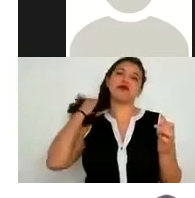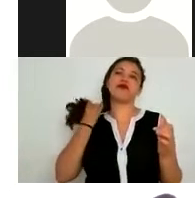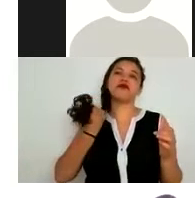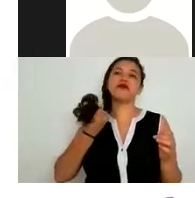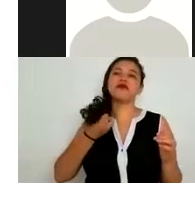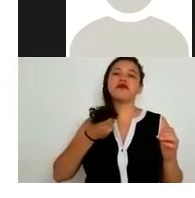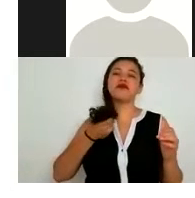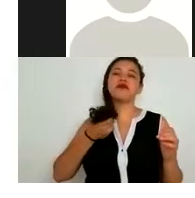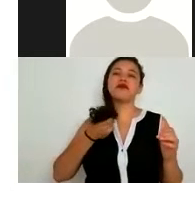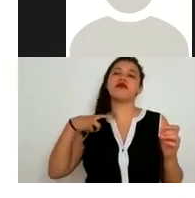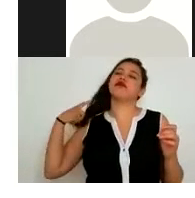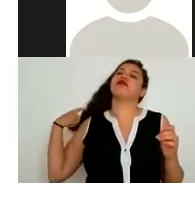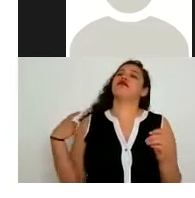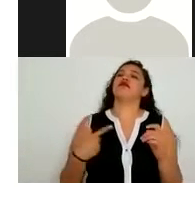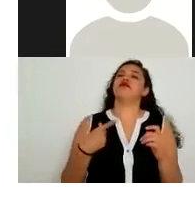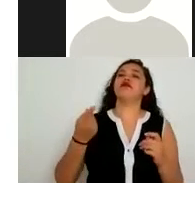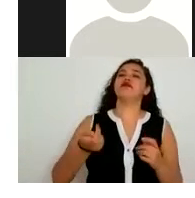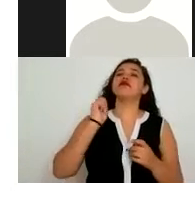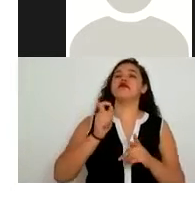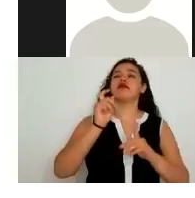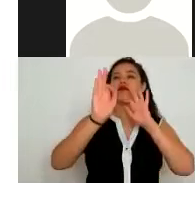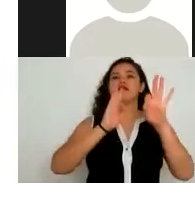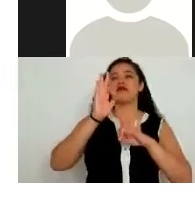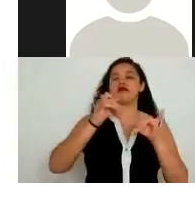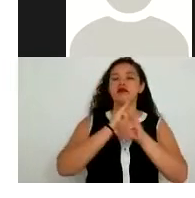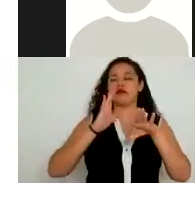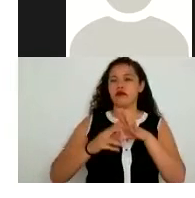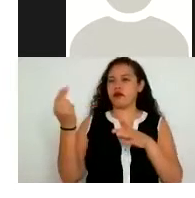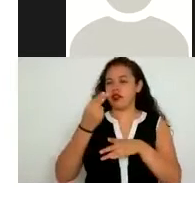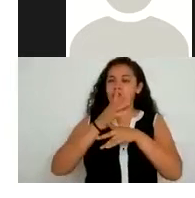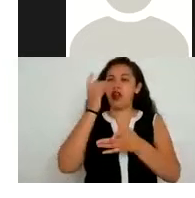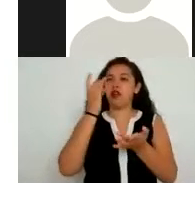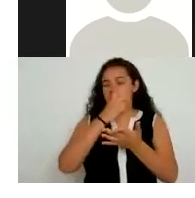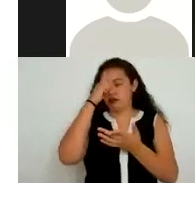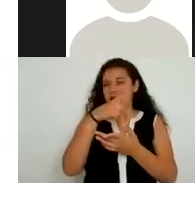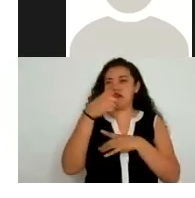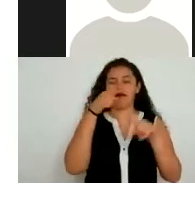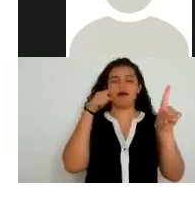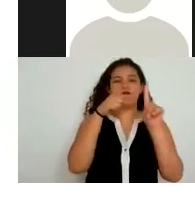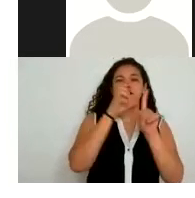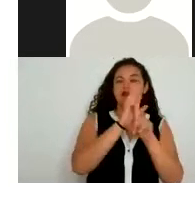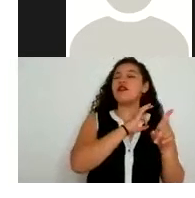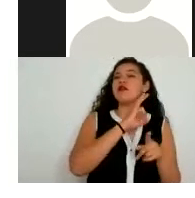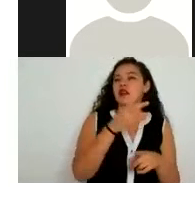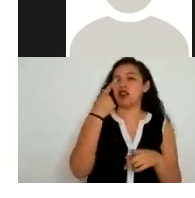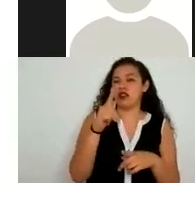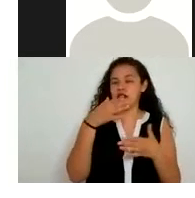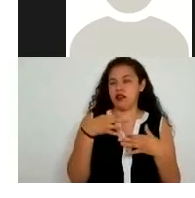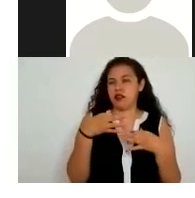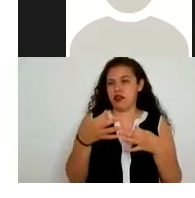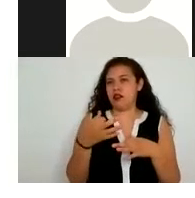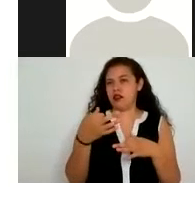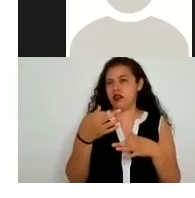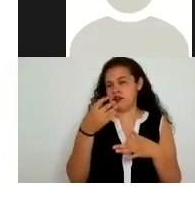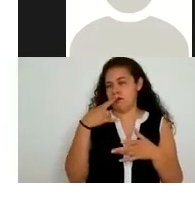tratamiento de datos personales debe ser solo el necesario ¿no? para cumplir con la finalidad determinada y legítima que se señaló en el aviso de